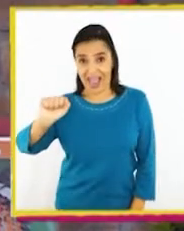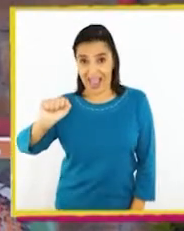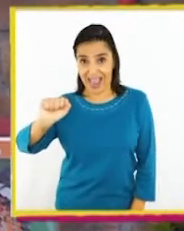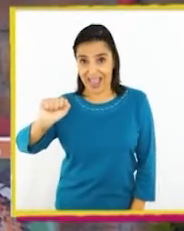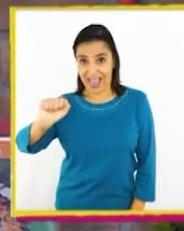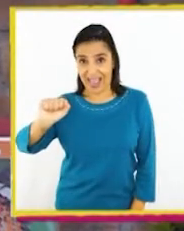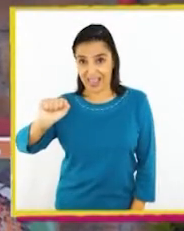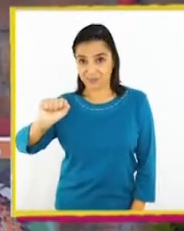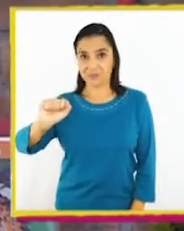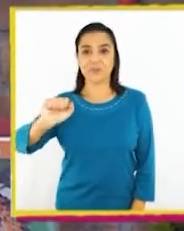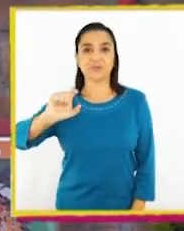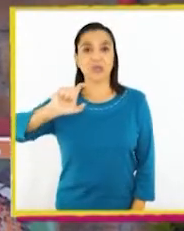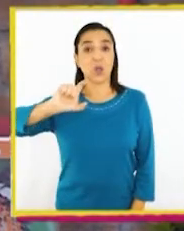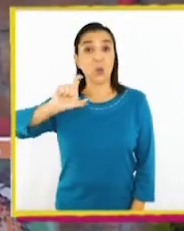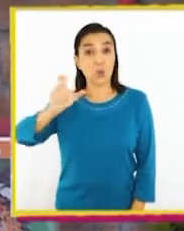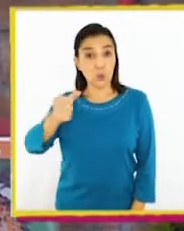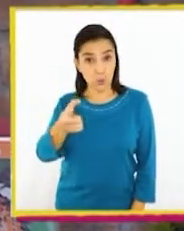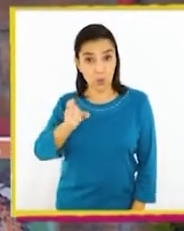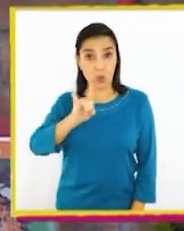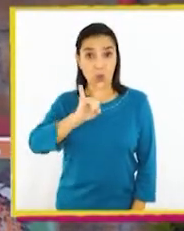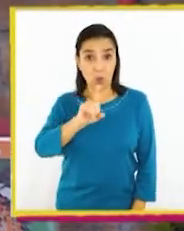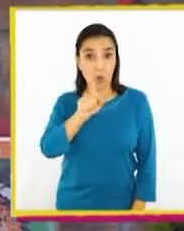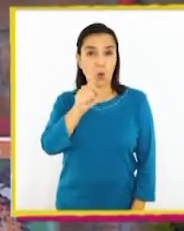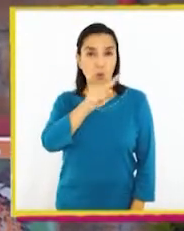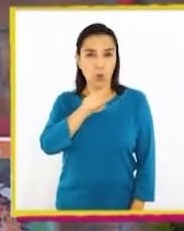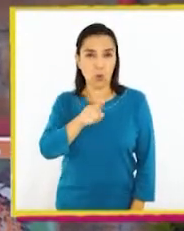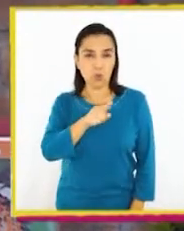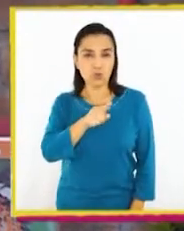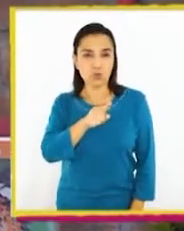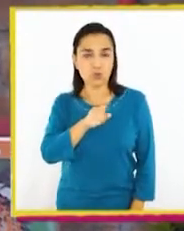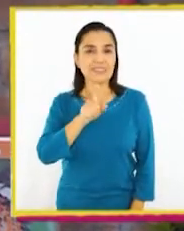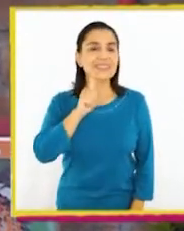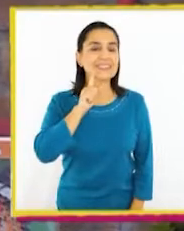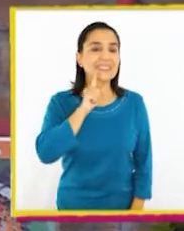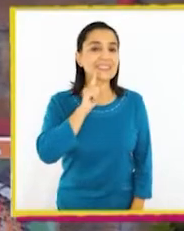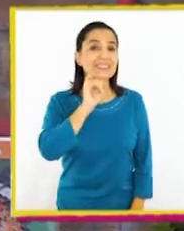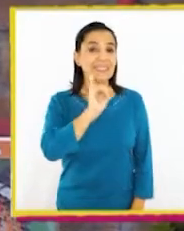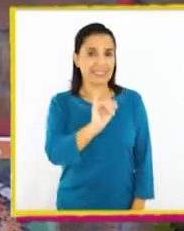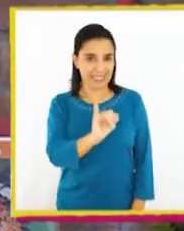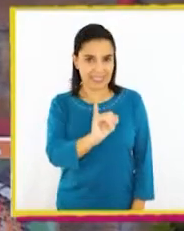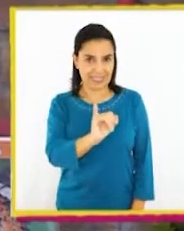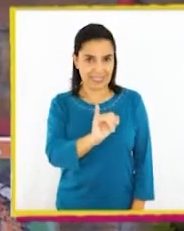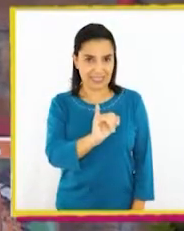Agustina!